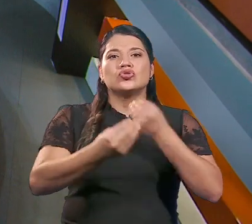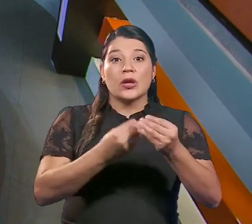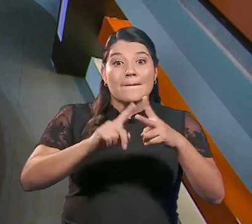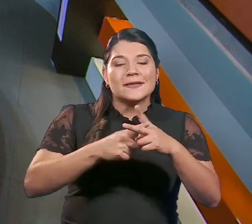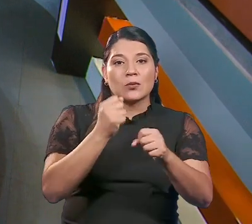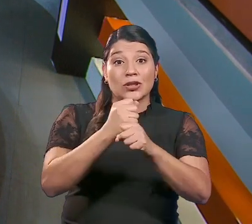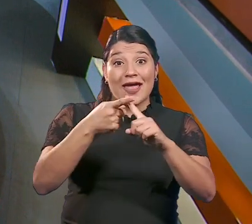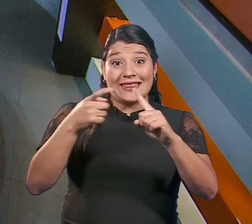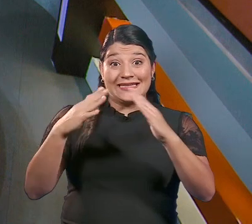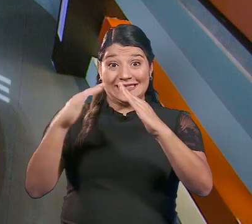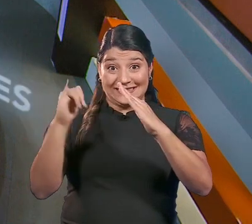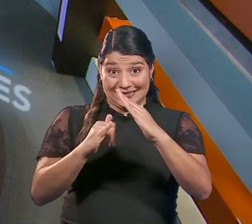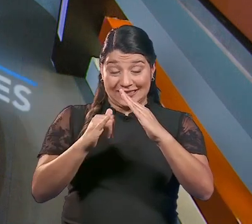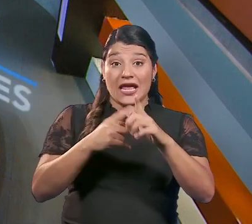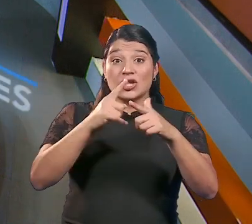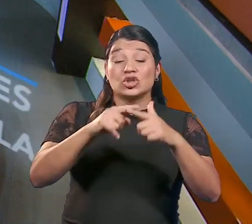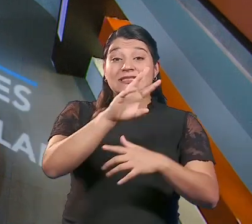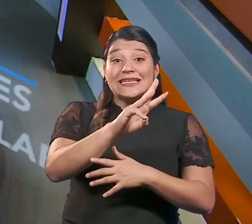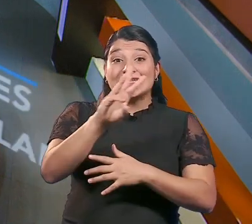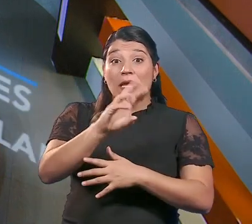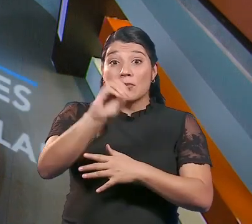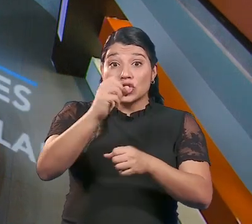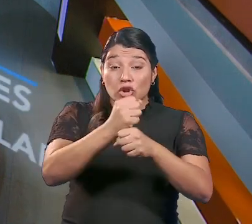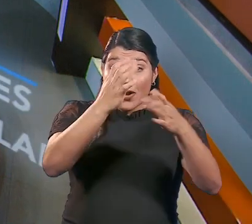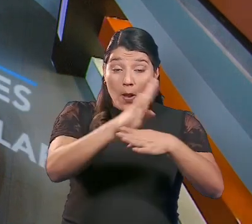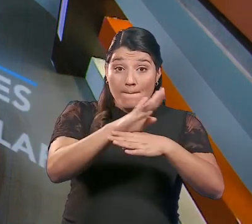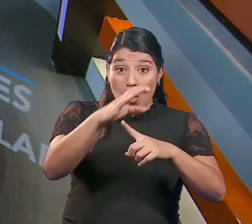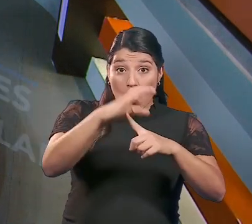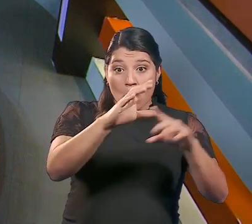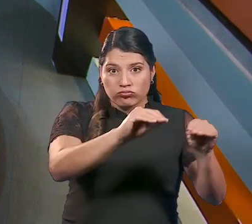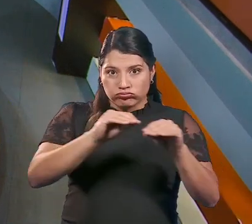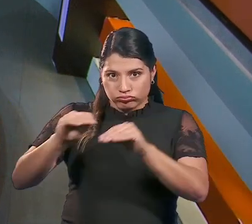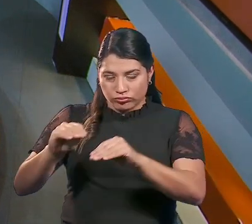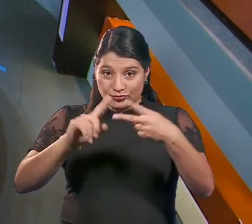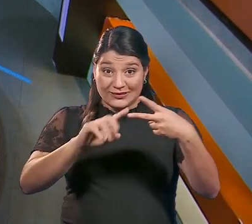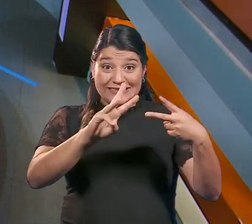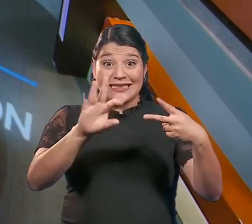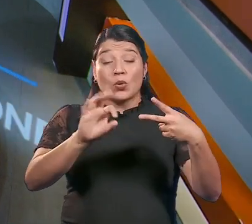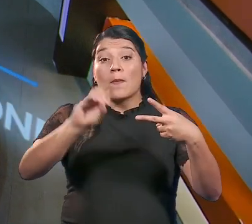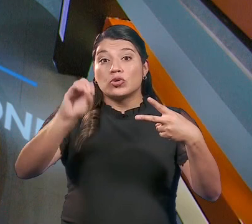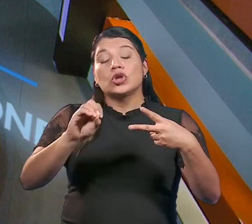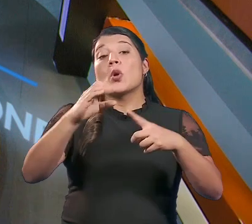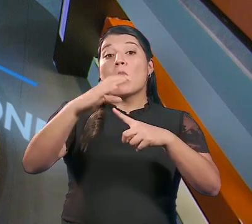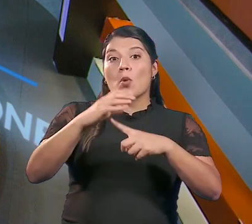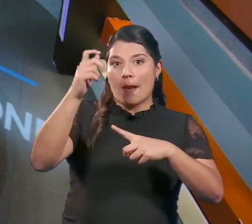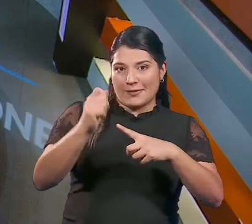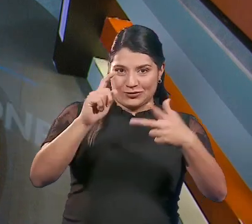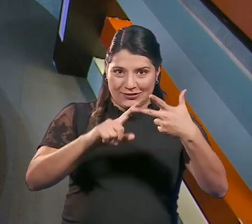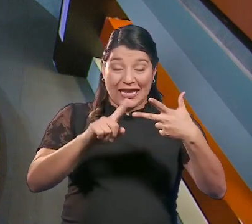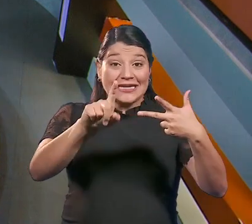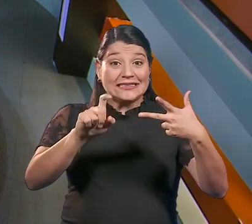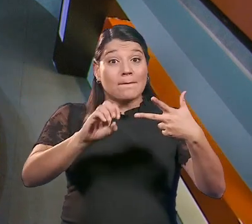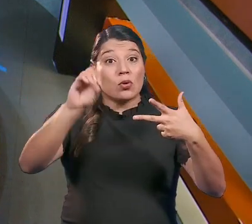modalidad de teletrabajo al 66% de los colaboradores del Banco Popular, al 69% de Popular Pensiones,